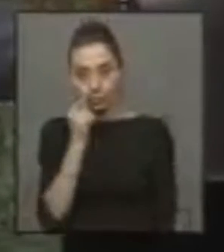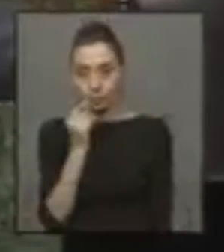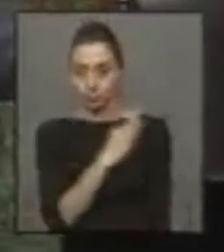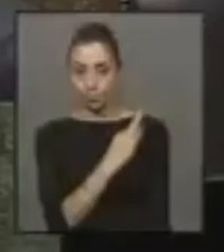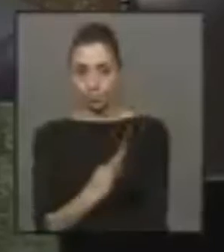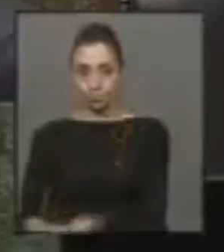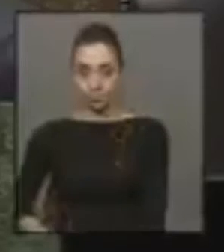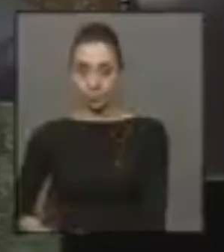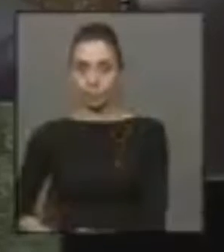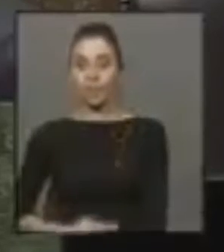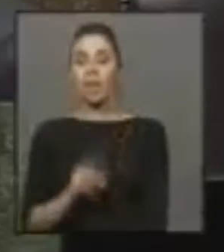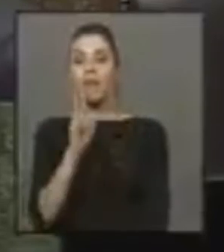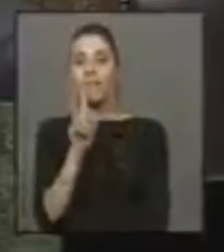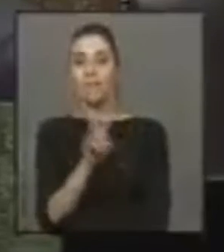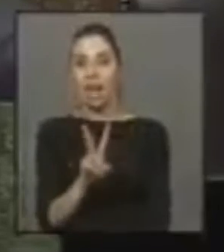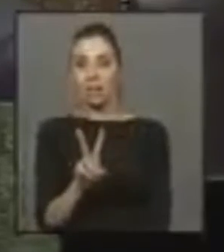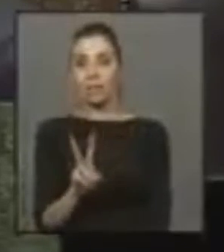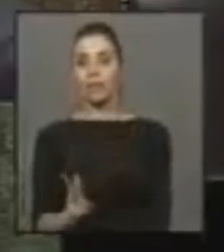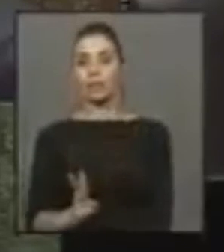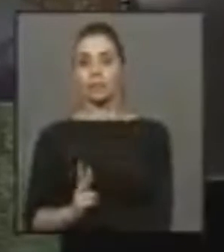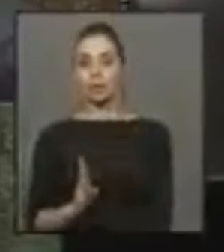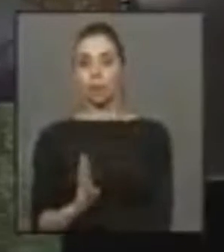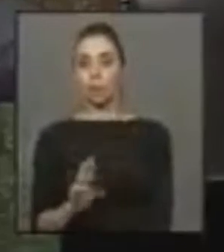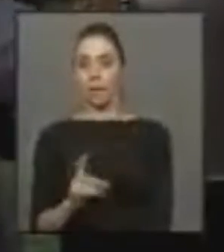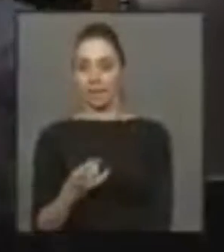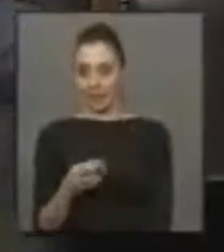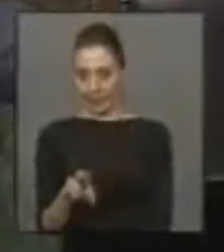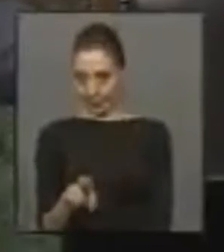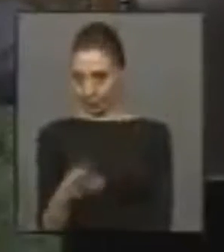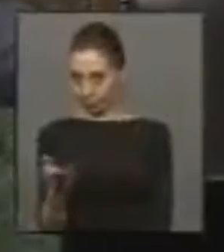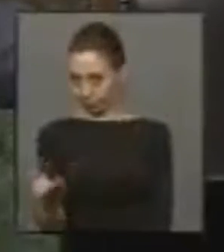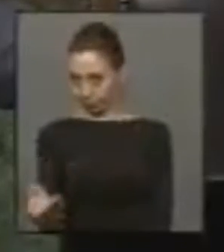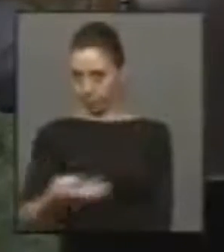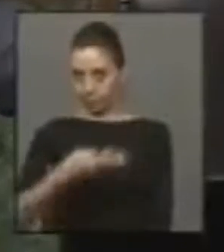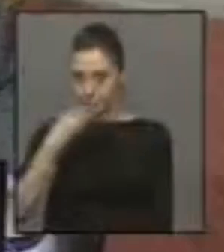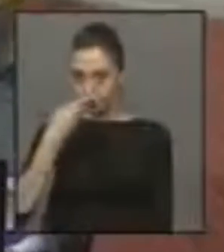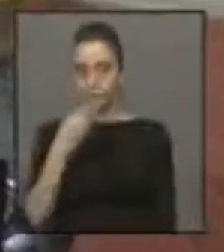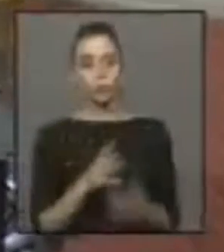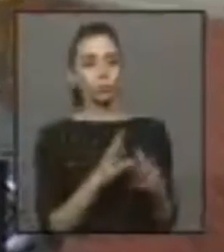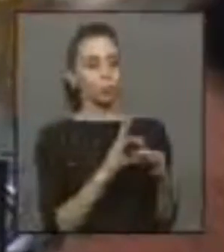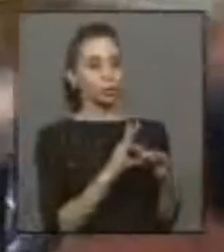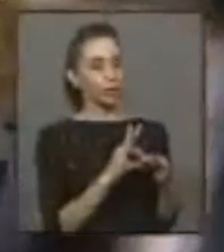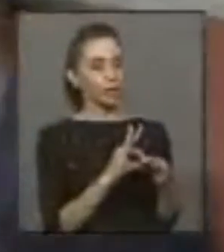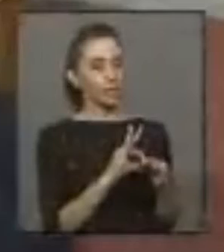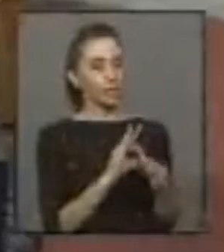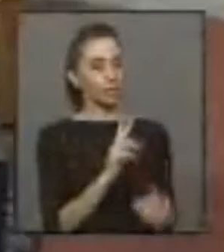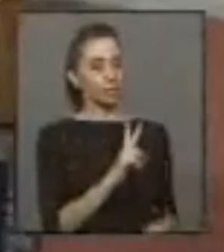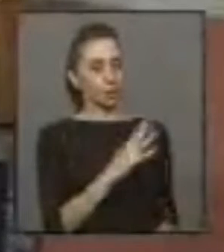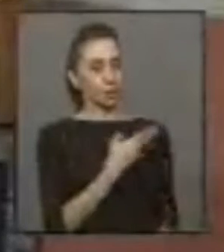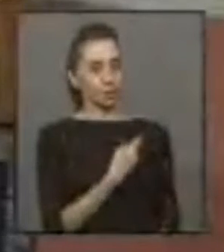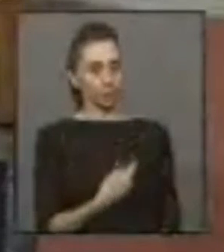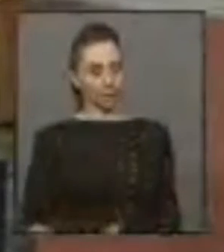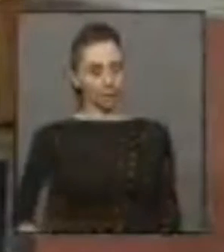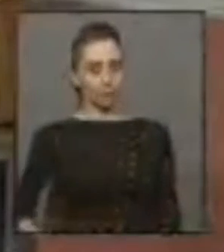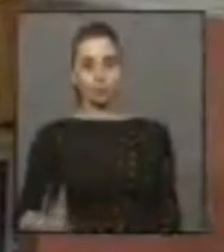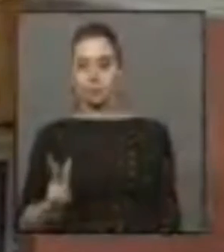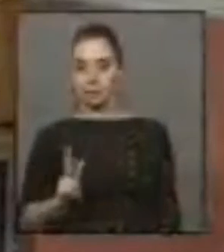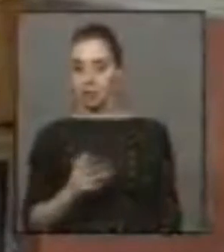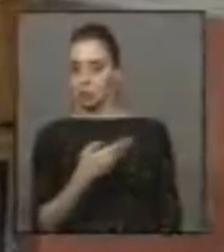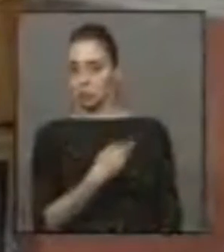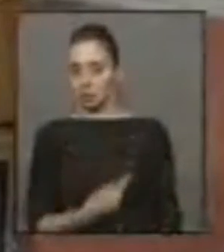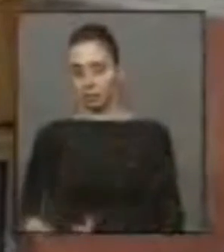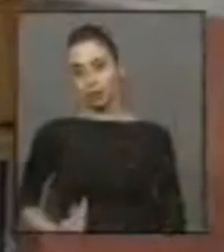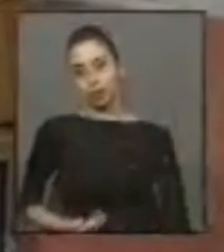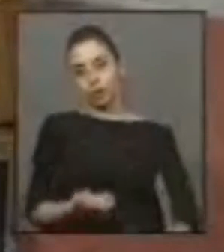diputado por Valdivia, Bernardo Berger. Tiene la palabra, diputado. Muchas gracias, señor Presidente. Señor Presidente,